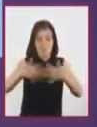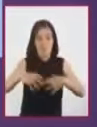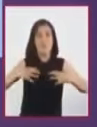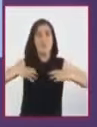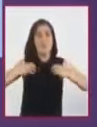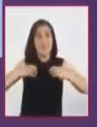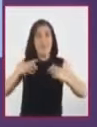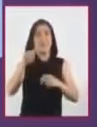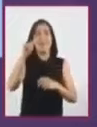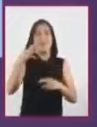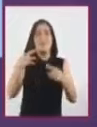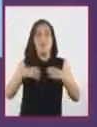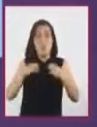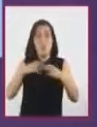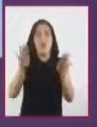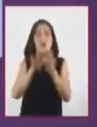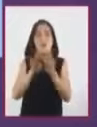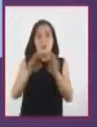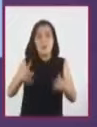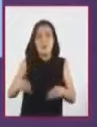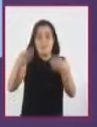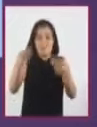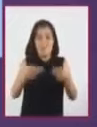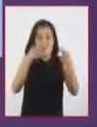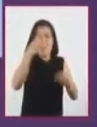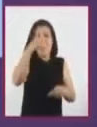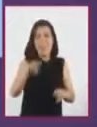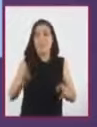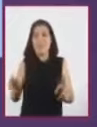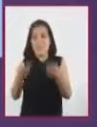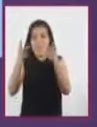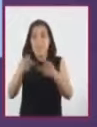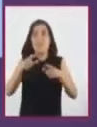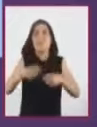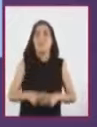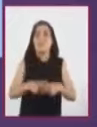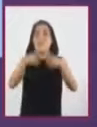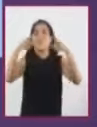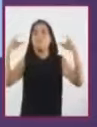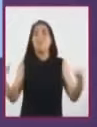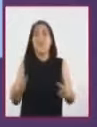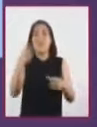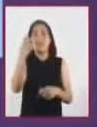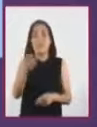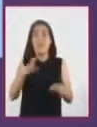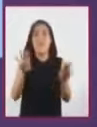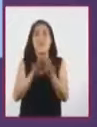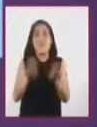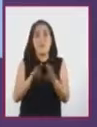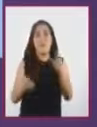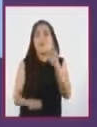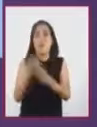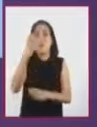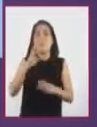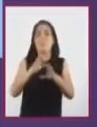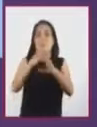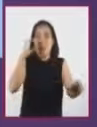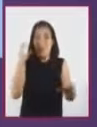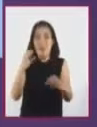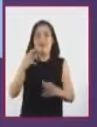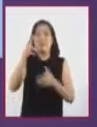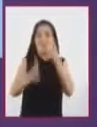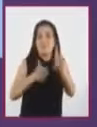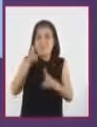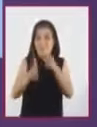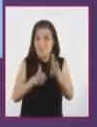y el desarrollo de los procesos del hierro. Expandió el comercio con la creación de nuevos medios de transporte, como